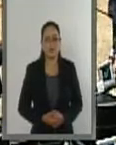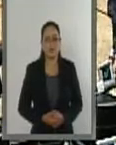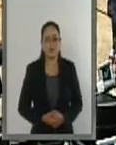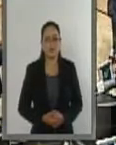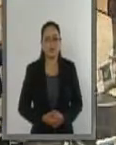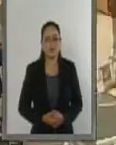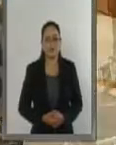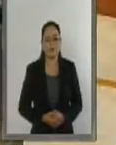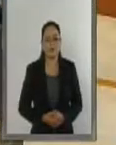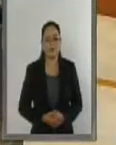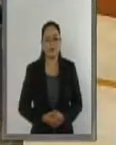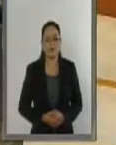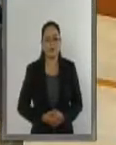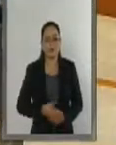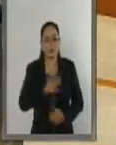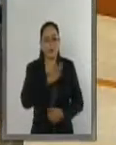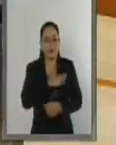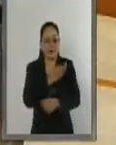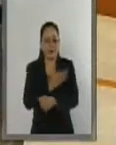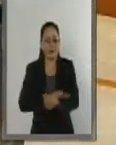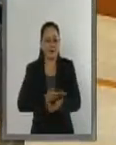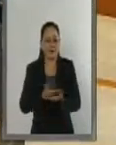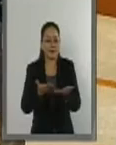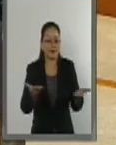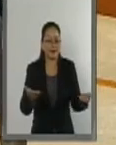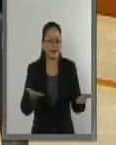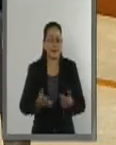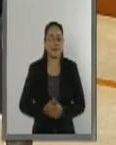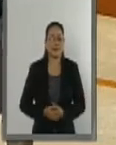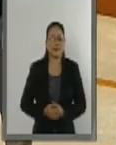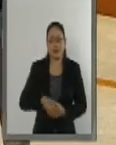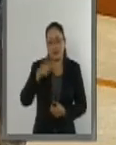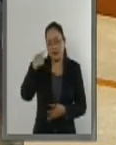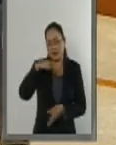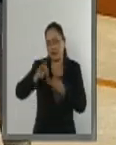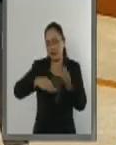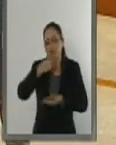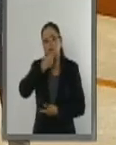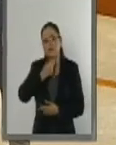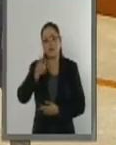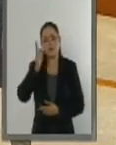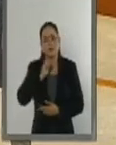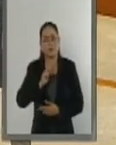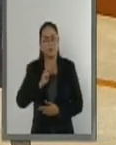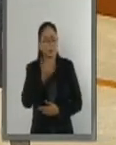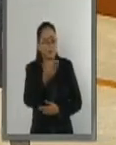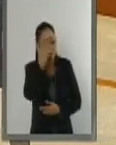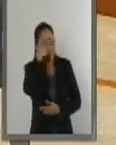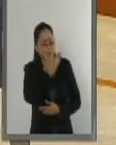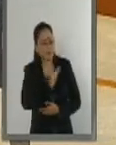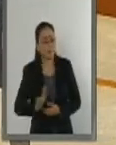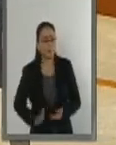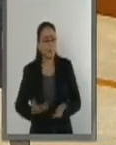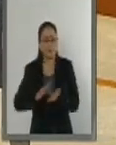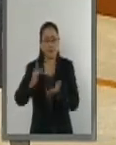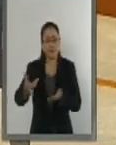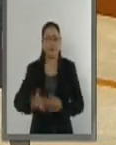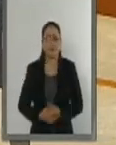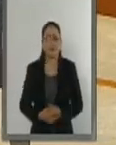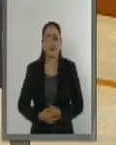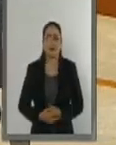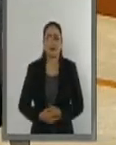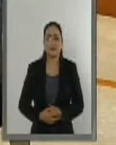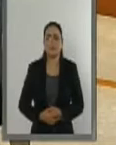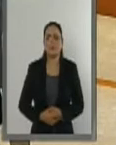Muy buenas tardes a todas, a todos. Muchas gracias, señor presidente. Es un